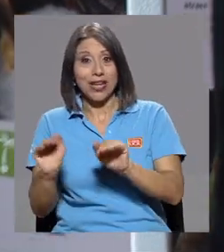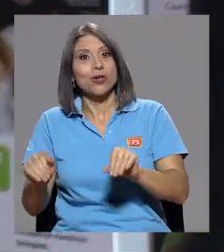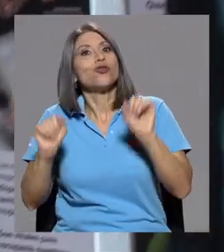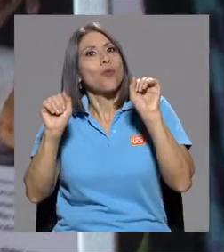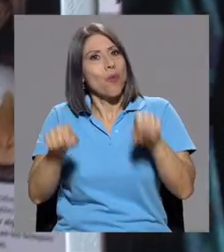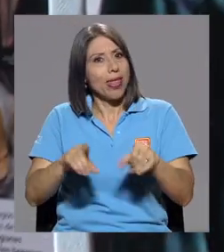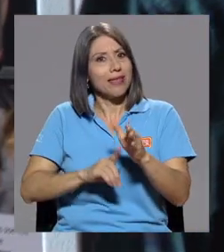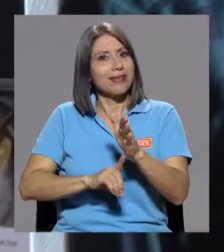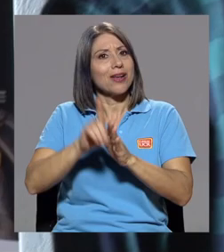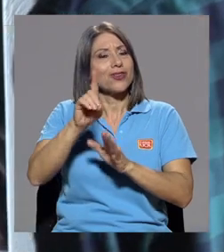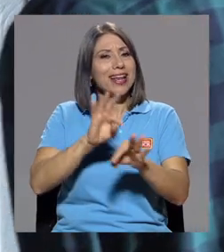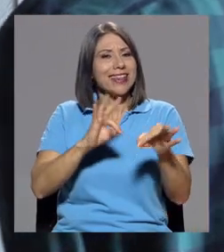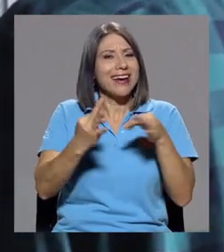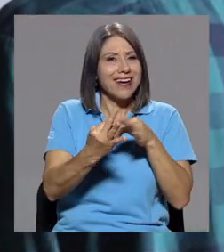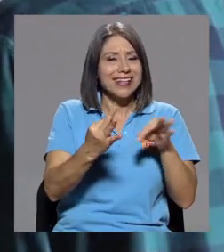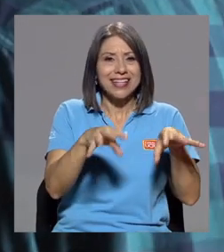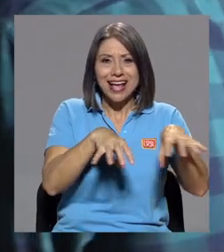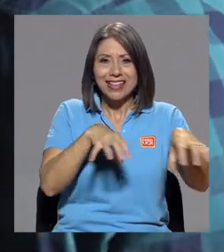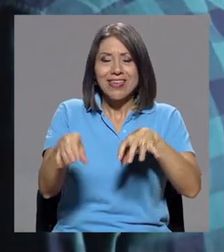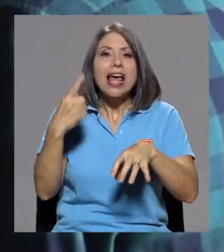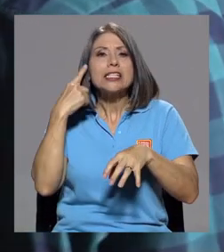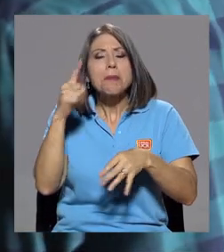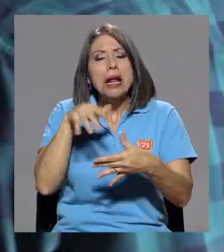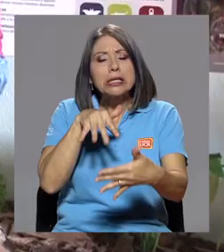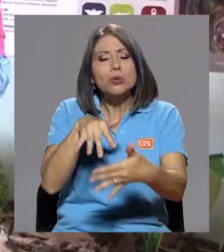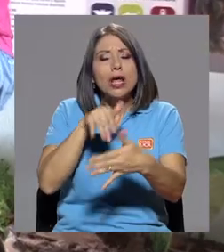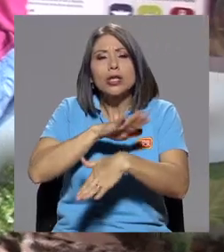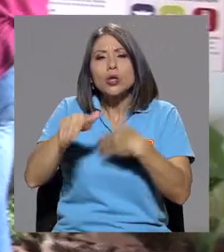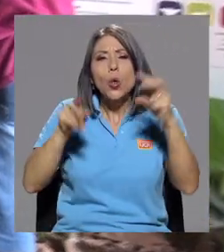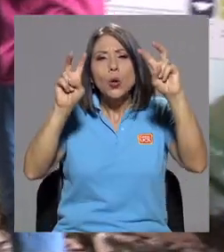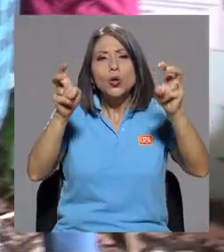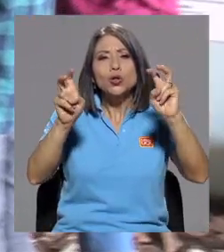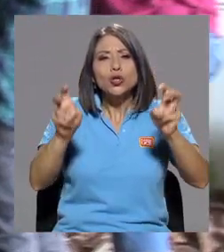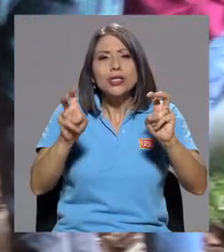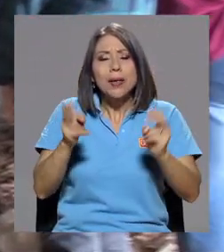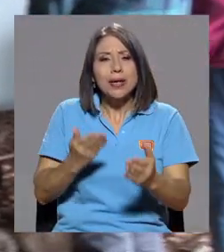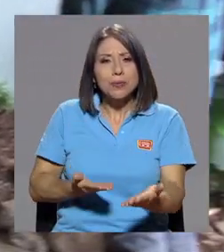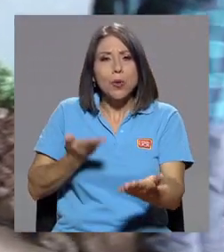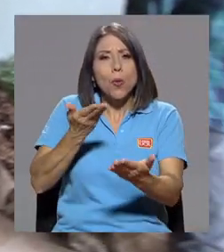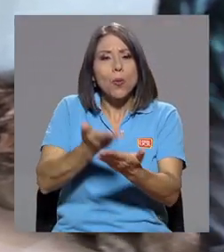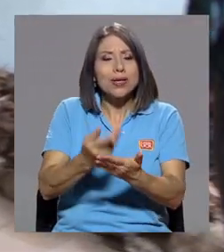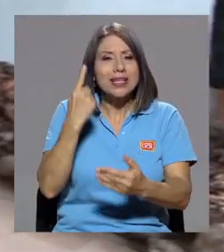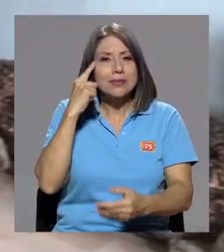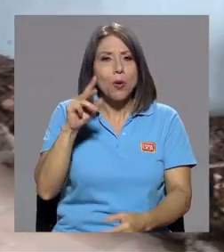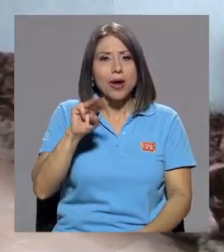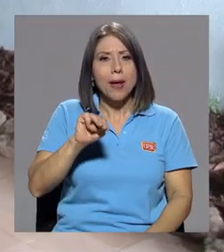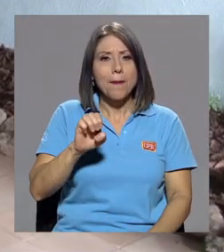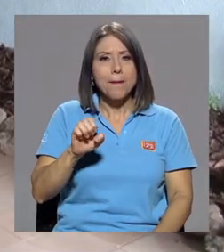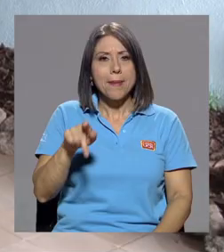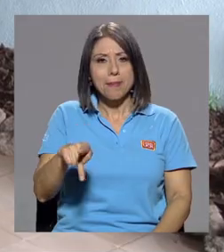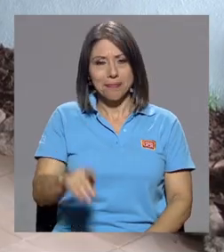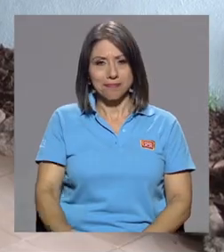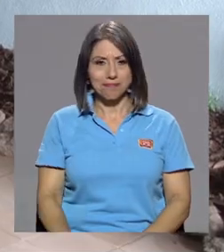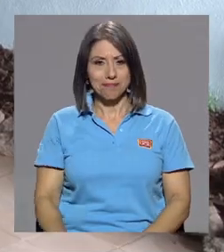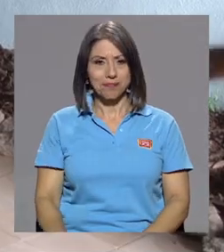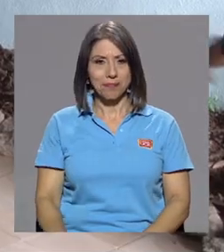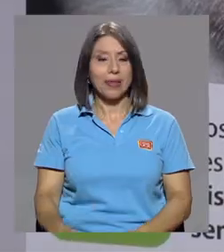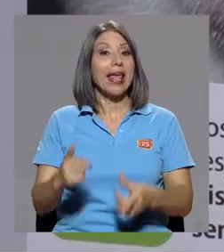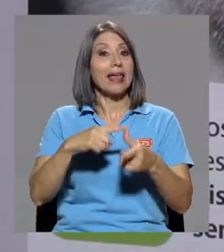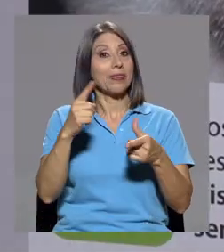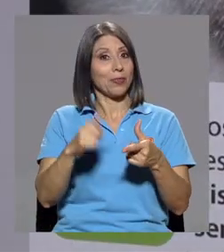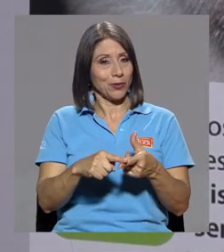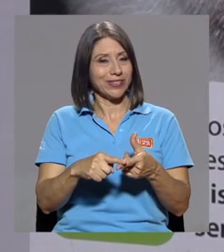actividades para abarcar los temas del plan de estudios propuesto por el Ministerio de Educación Pública. Entonces se les muestra a los